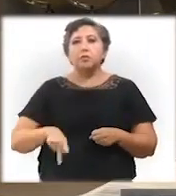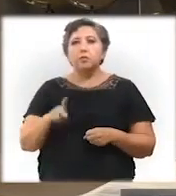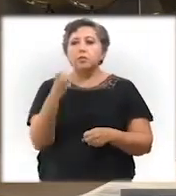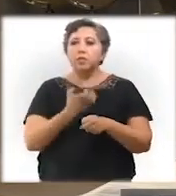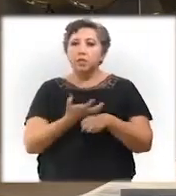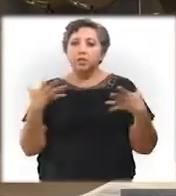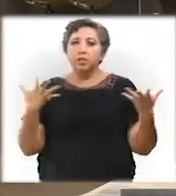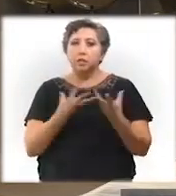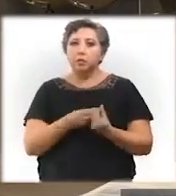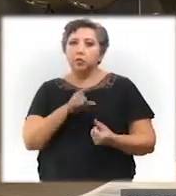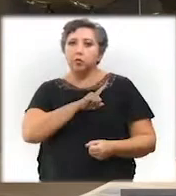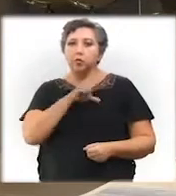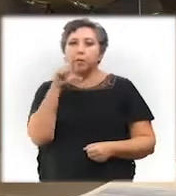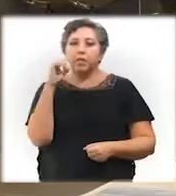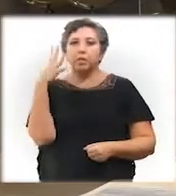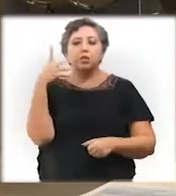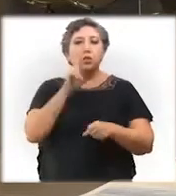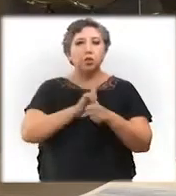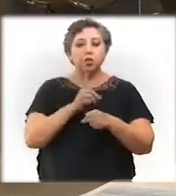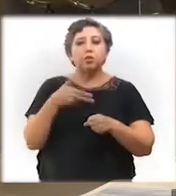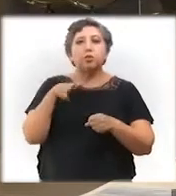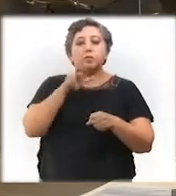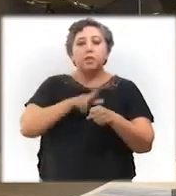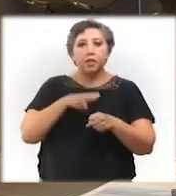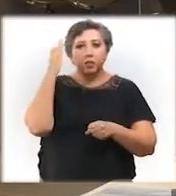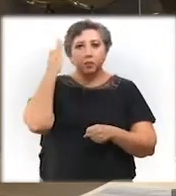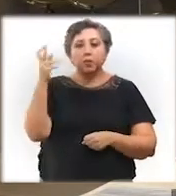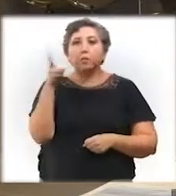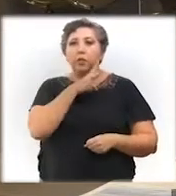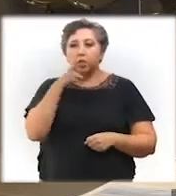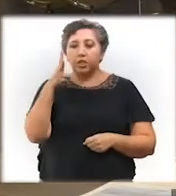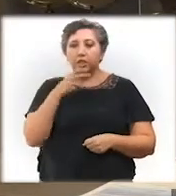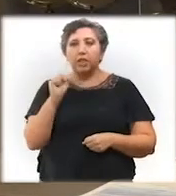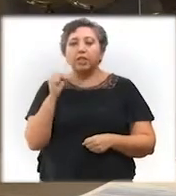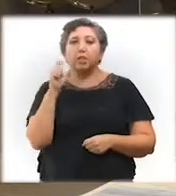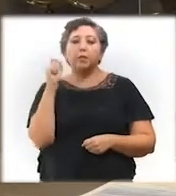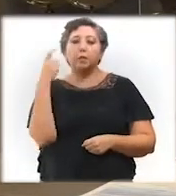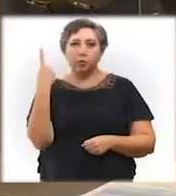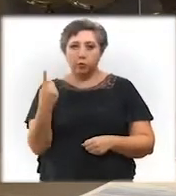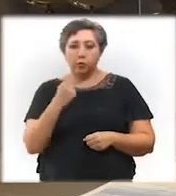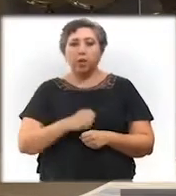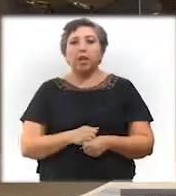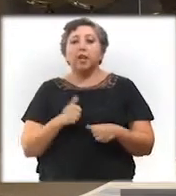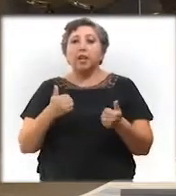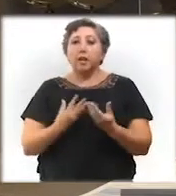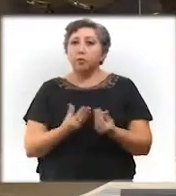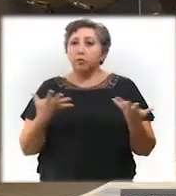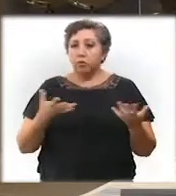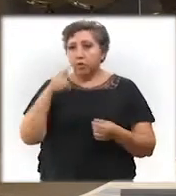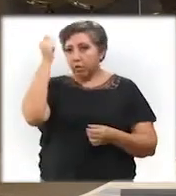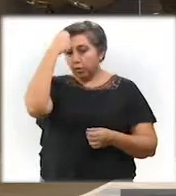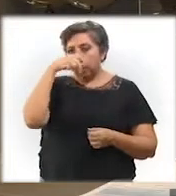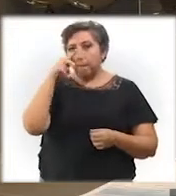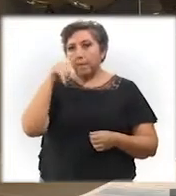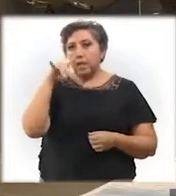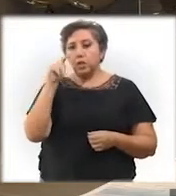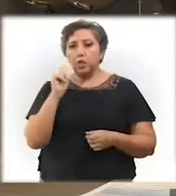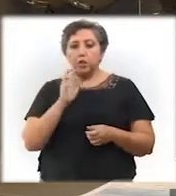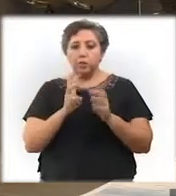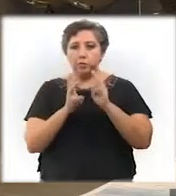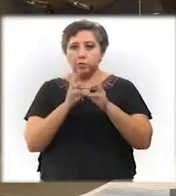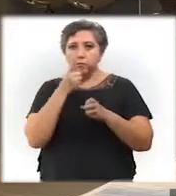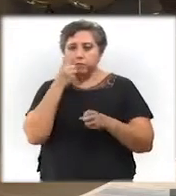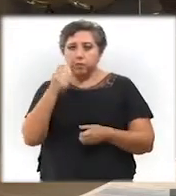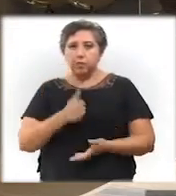Construimos en solamente 25 días los hospitales temporales de Valladolid y siglo XXI. Creamos tecnología como Meditoc y el chat de la salud y